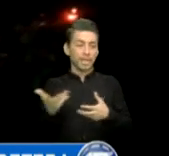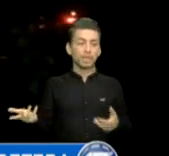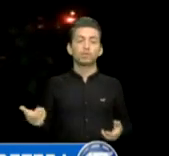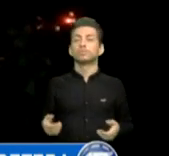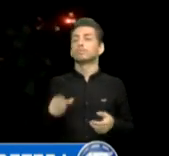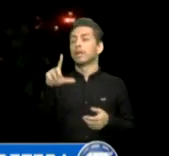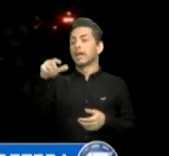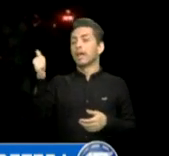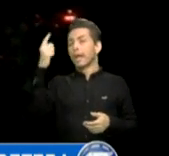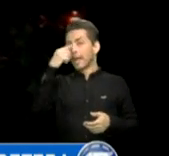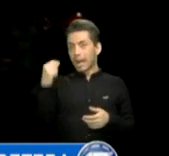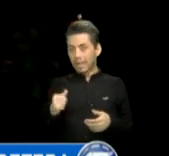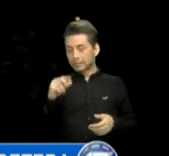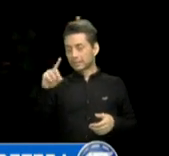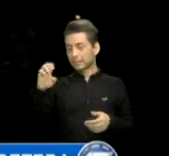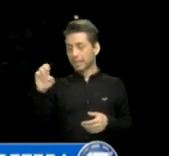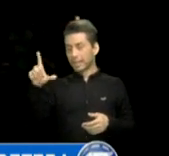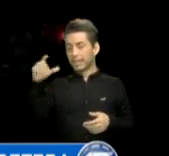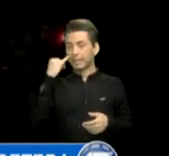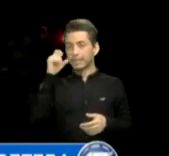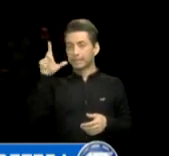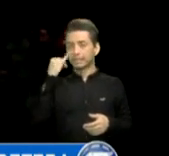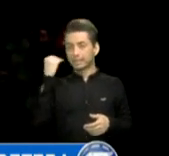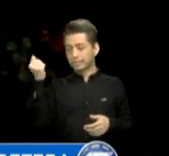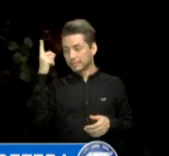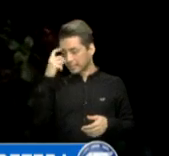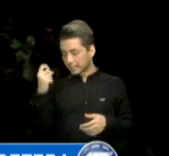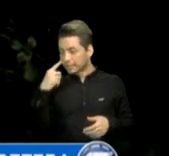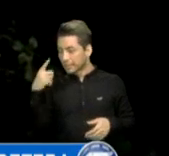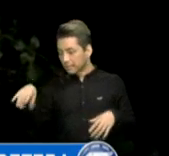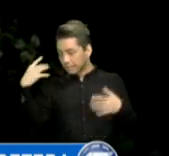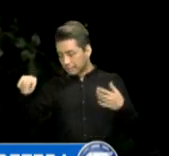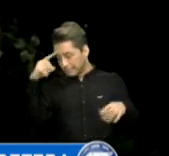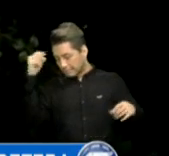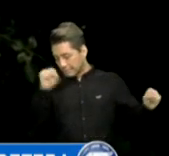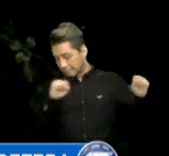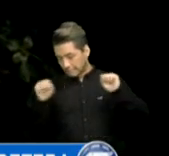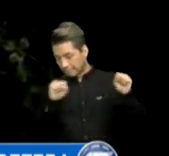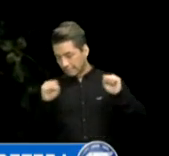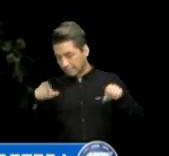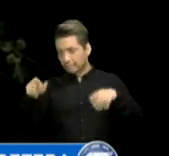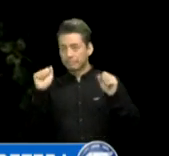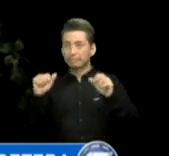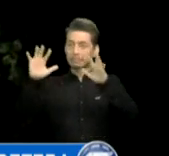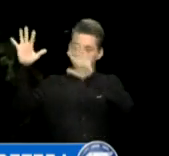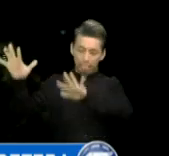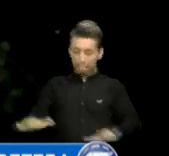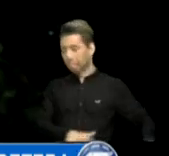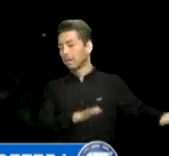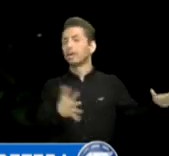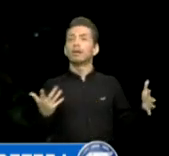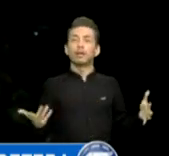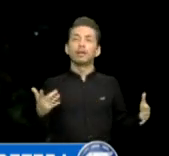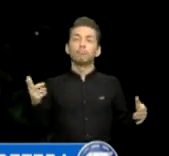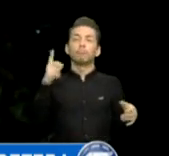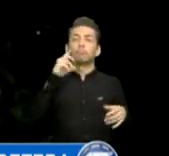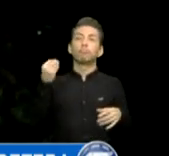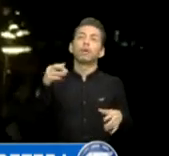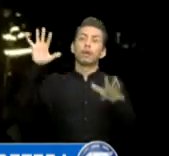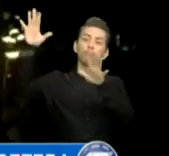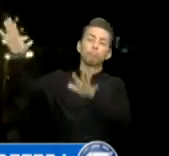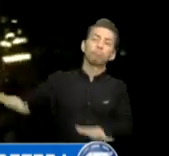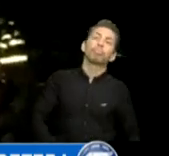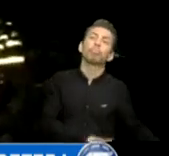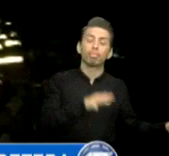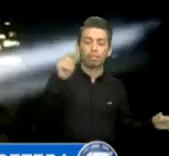por lo que se trabajó para liberar un carril de la cinta asfáltica, esto a consecuencia del derrumbe de gran magnitud que